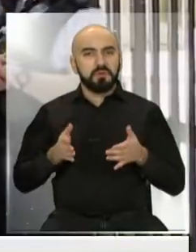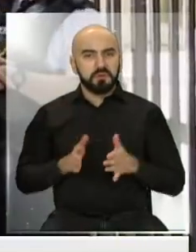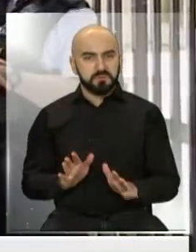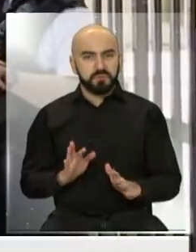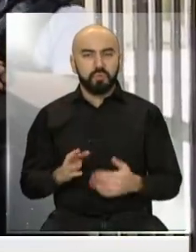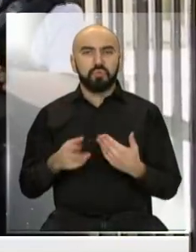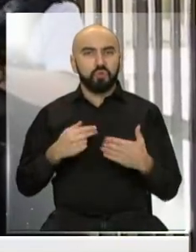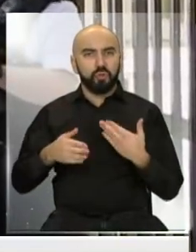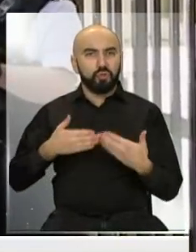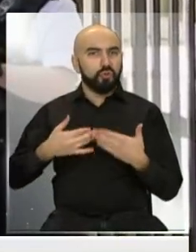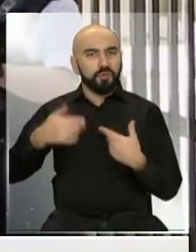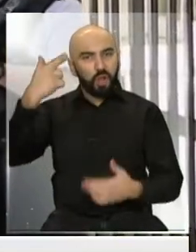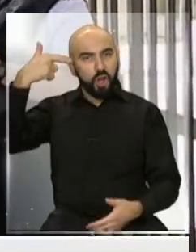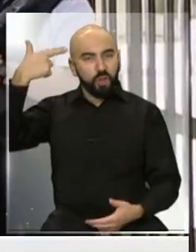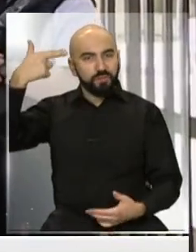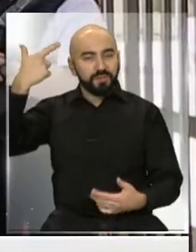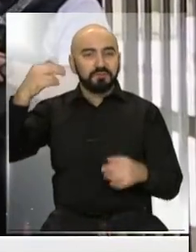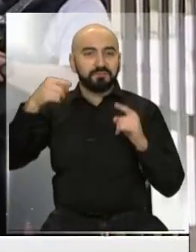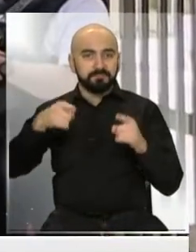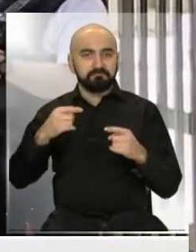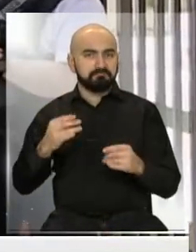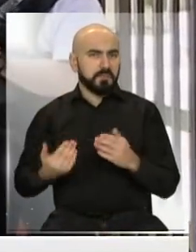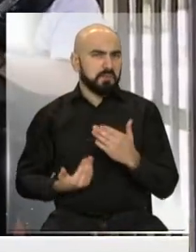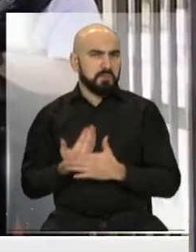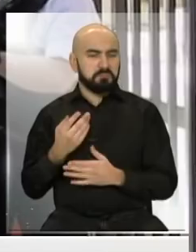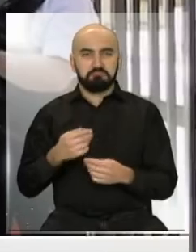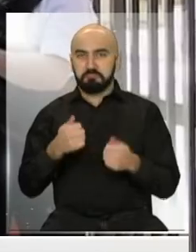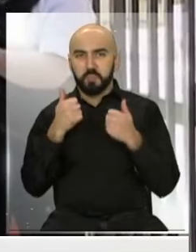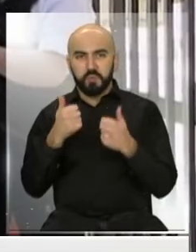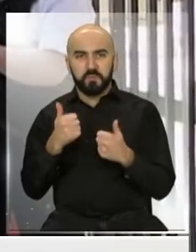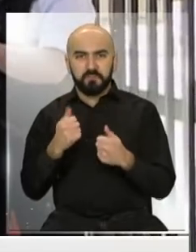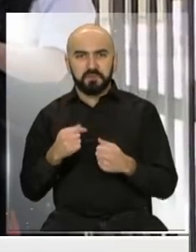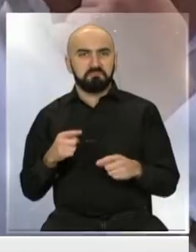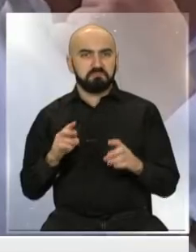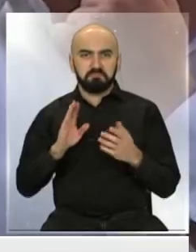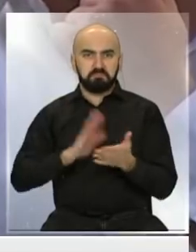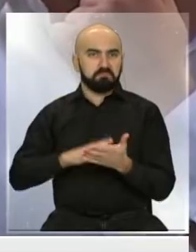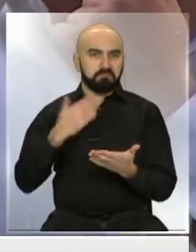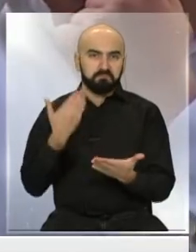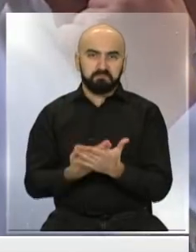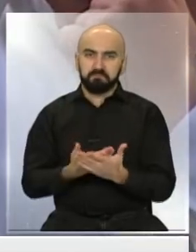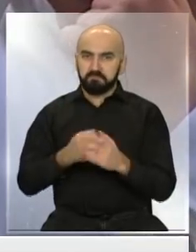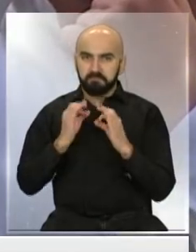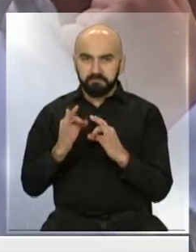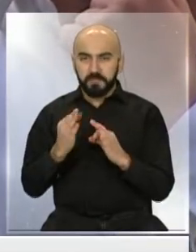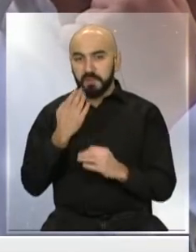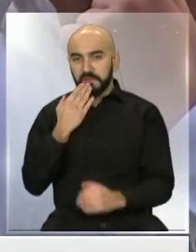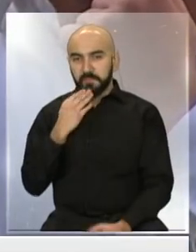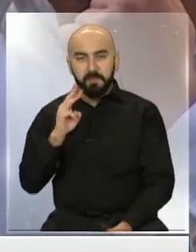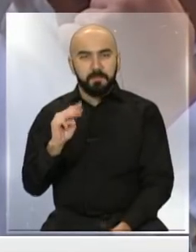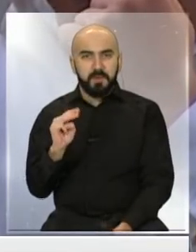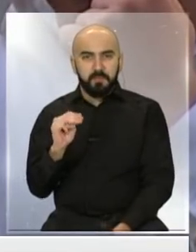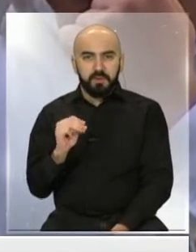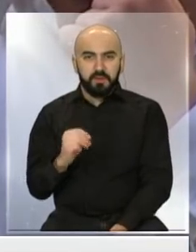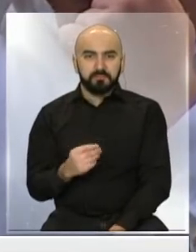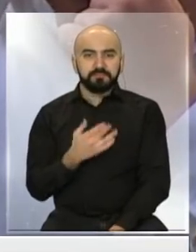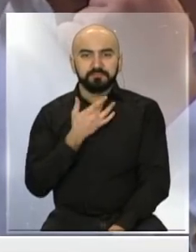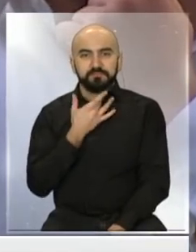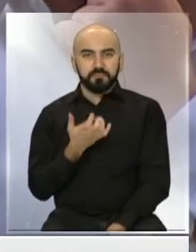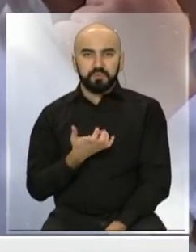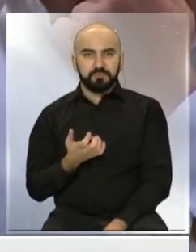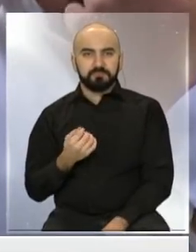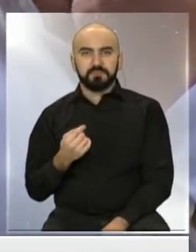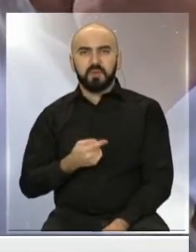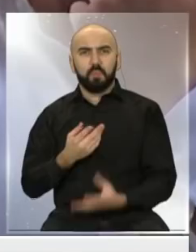esta mañana muy temprano y dijeron que está muy bien, que goza de muy buena salud, al igual que su madre. ¿Por qué? Había